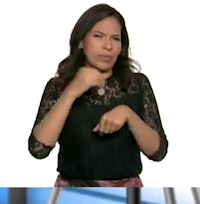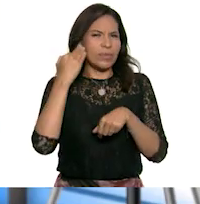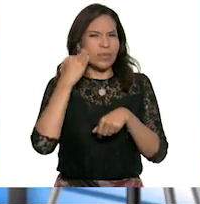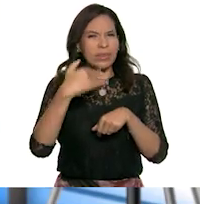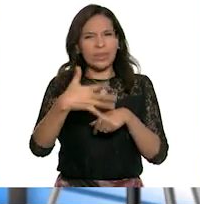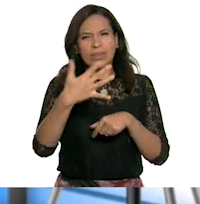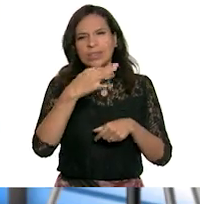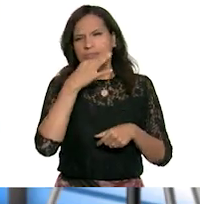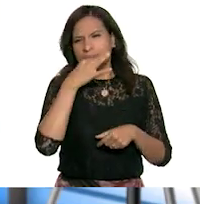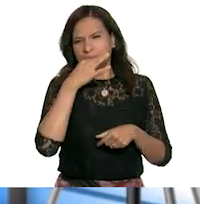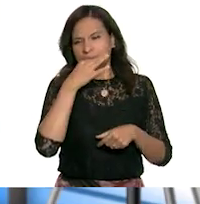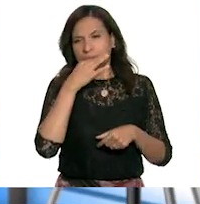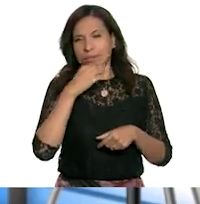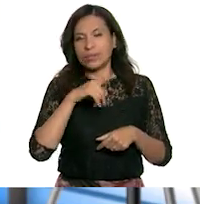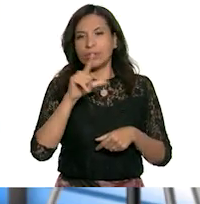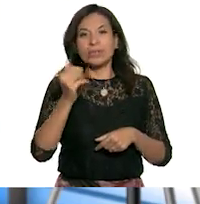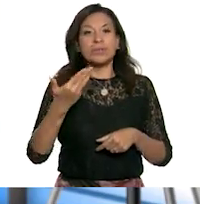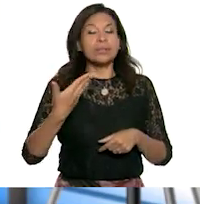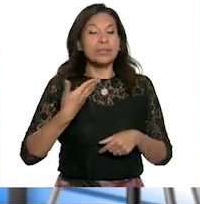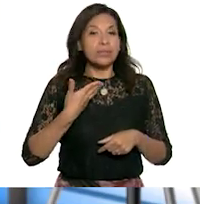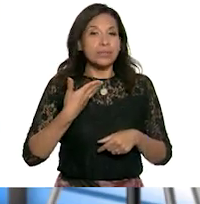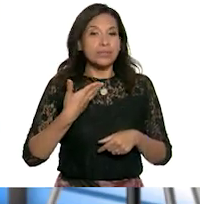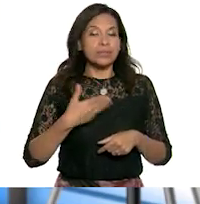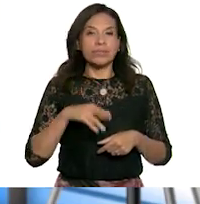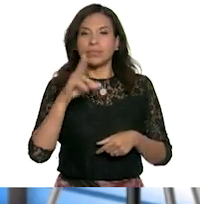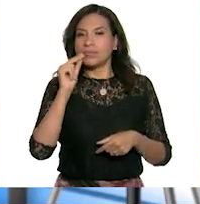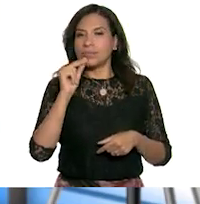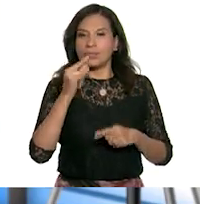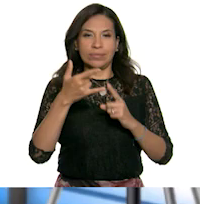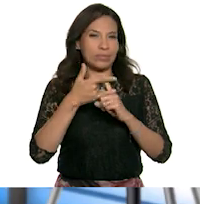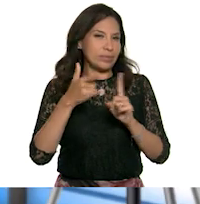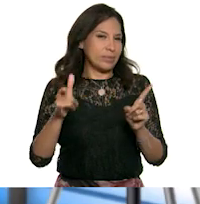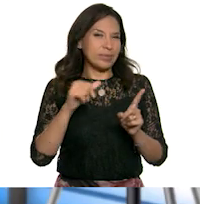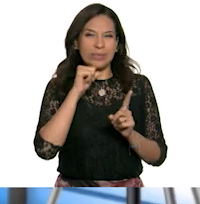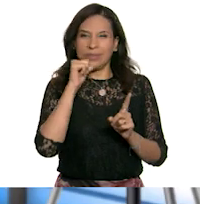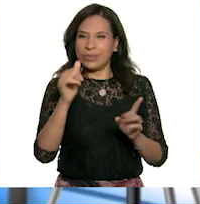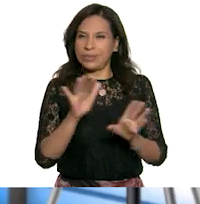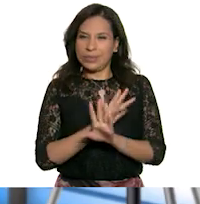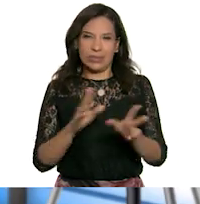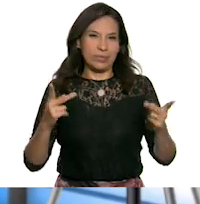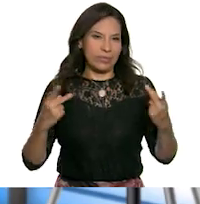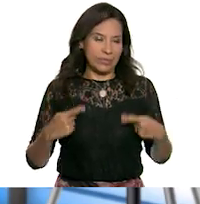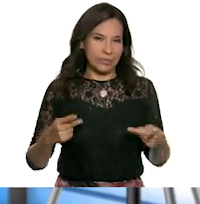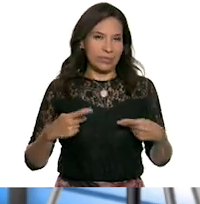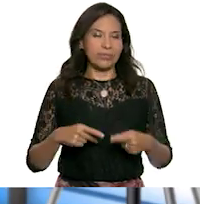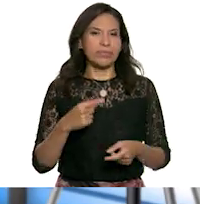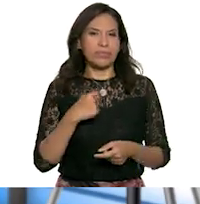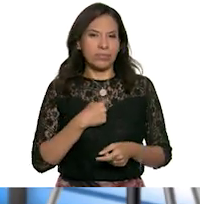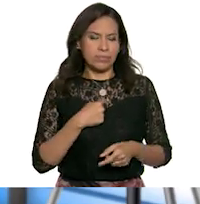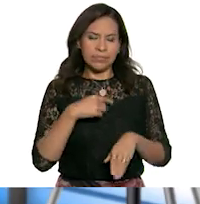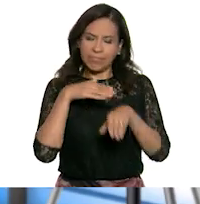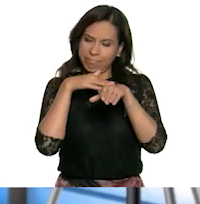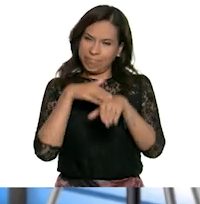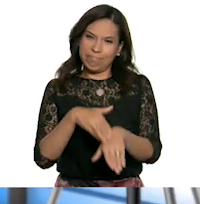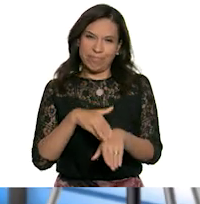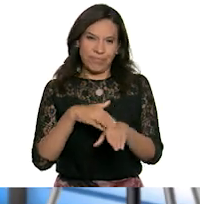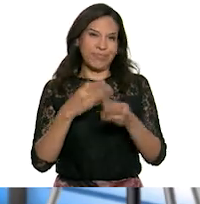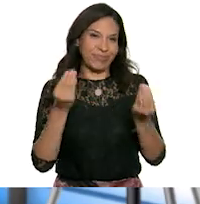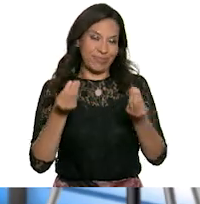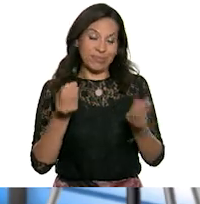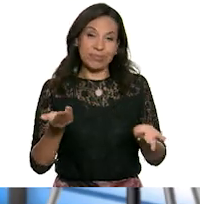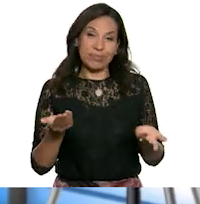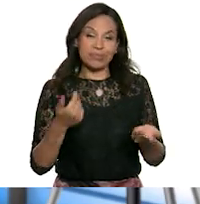unos 15 minutos y me pidió que no le abriera la puerta a nadie. Y yo soy muy obediente.